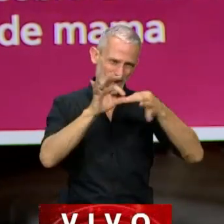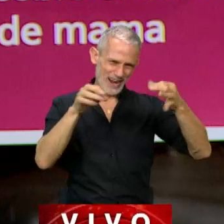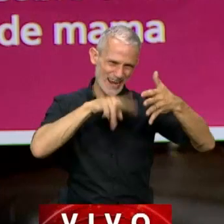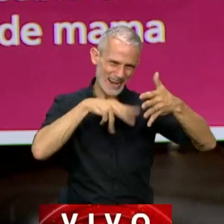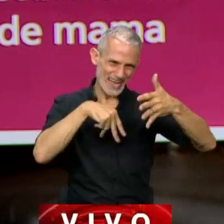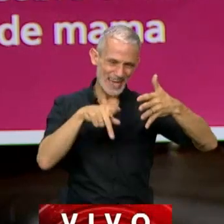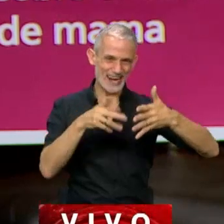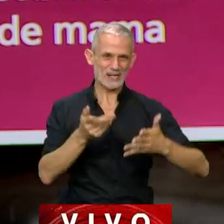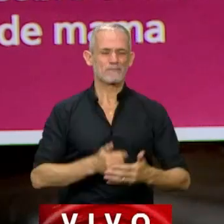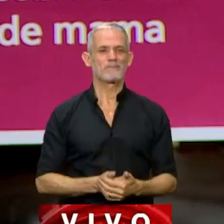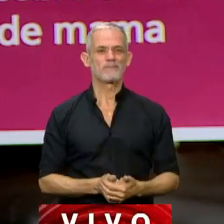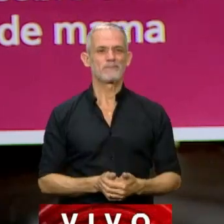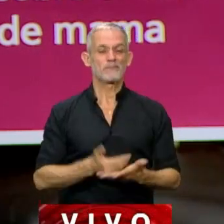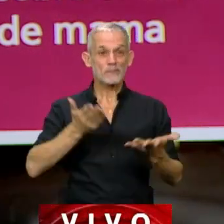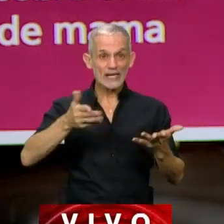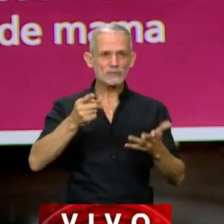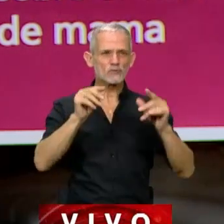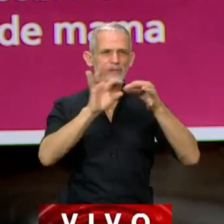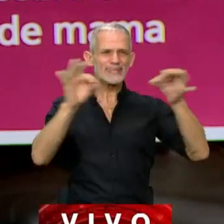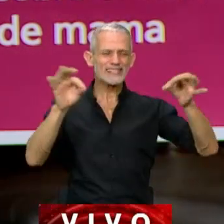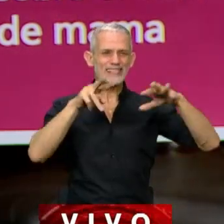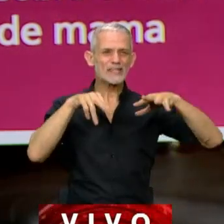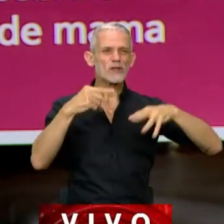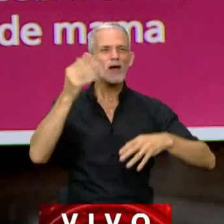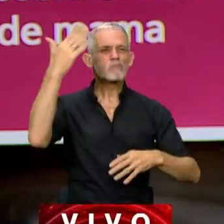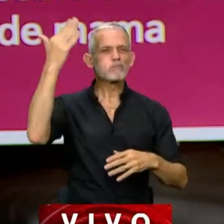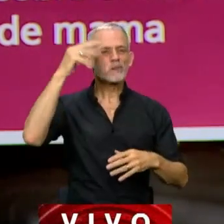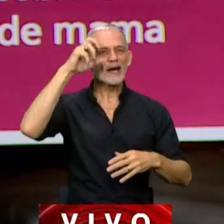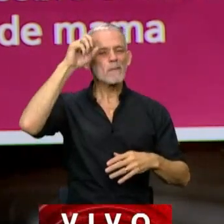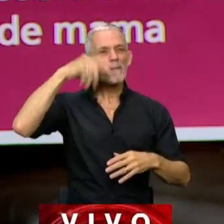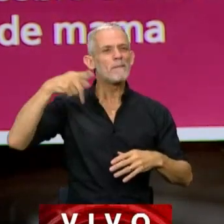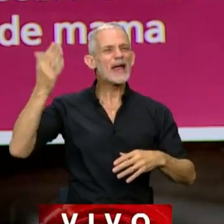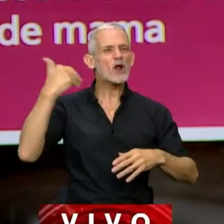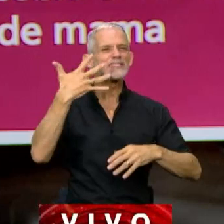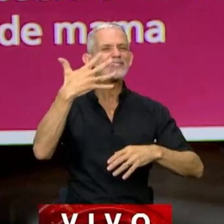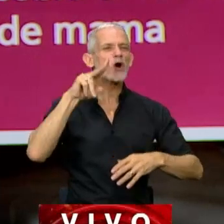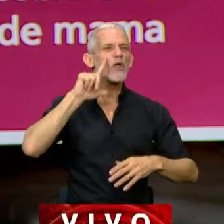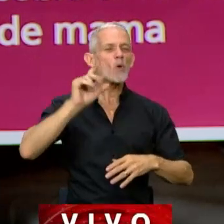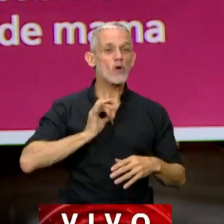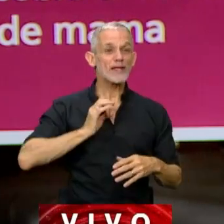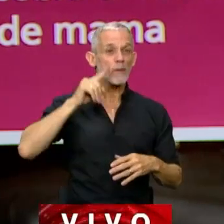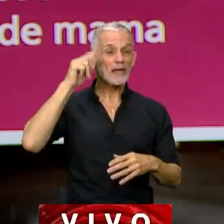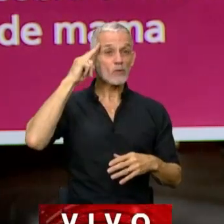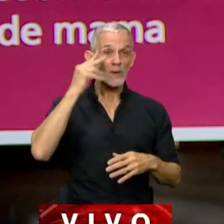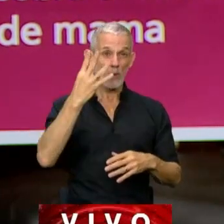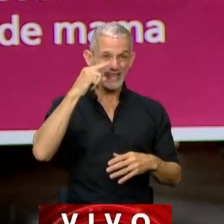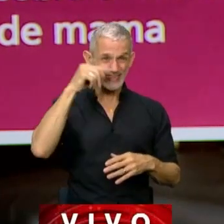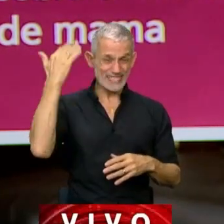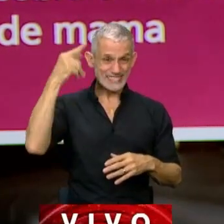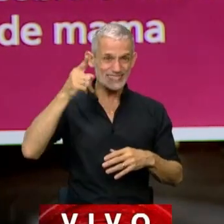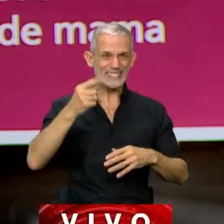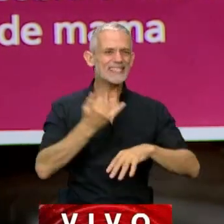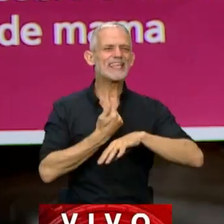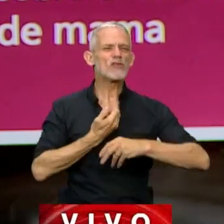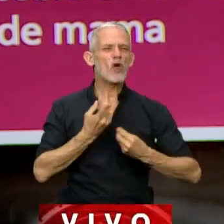con esto, es un discurso del General Perón el 5 de julio de 1947, en